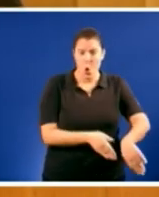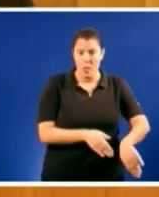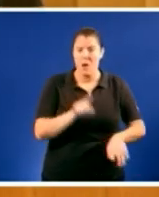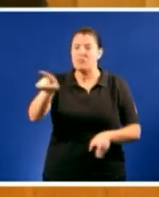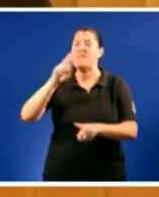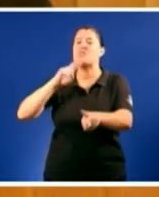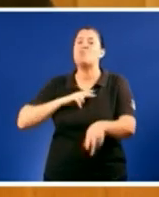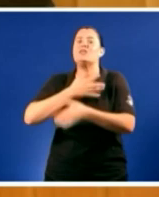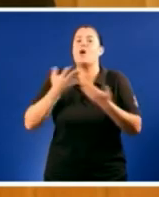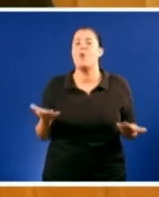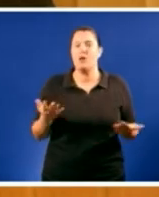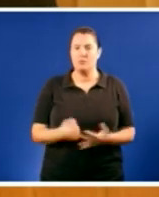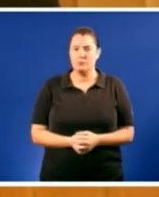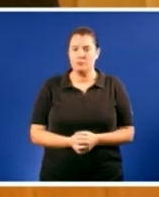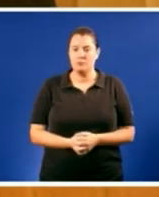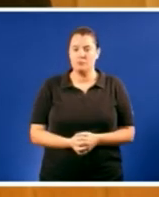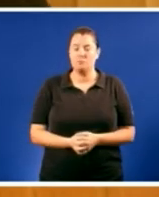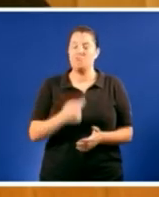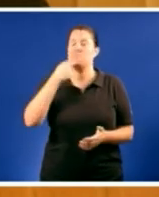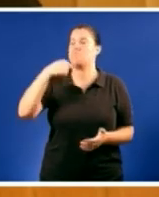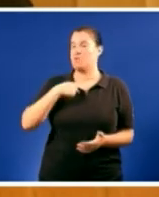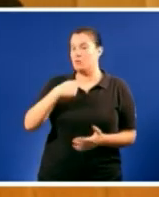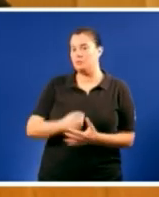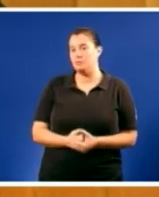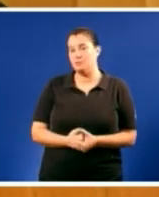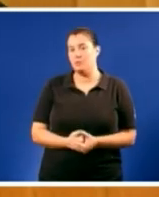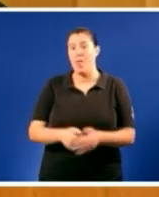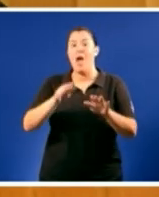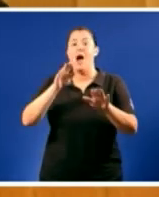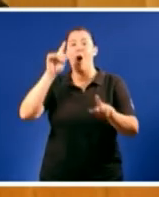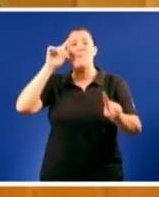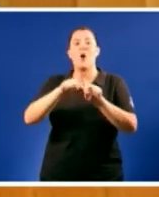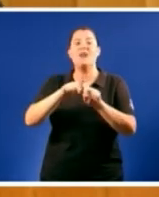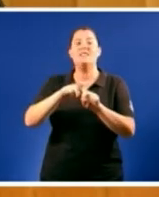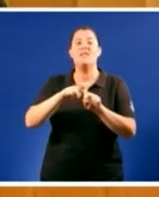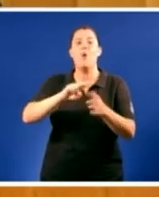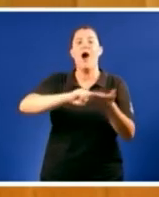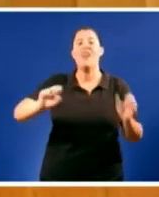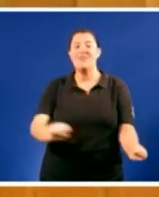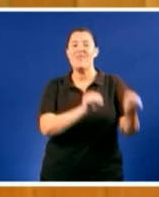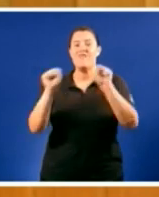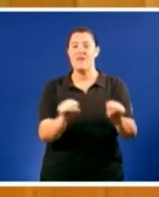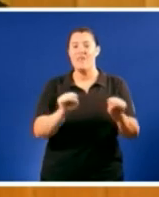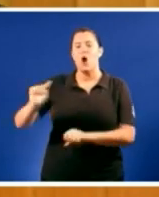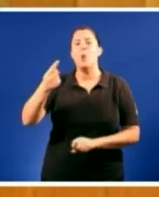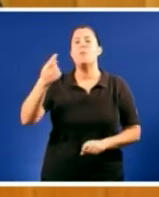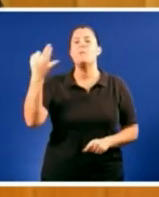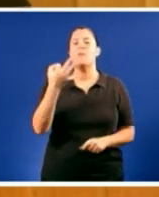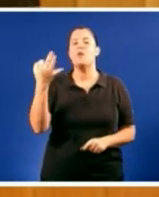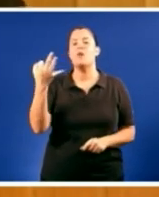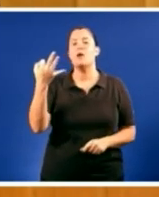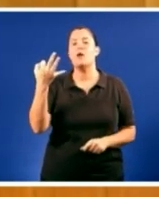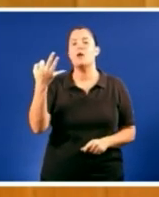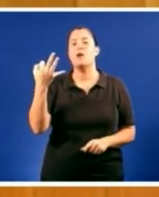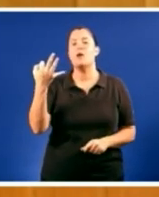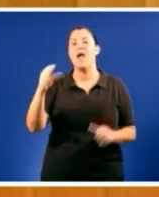contestou foi o seguinte para defender Galiza o primeiro é cumplir